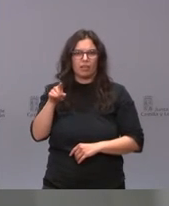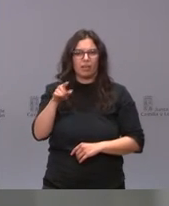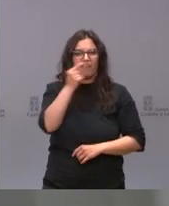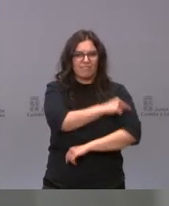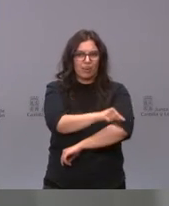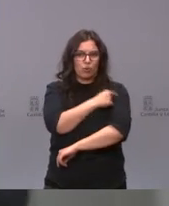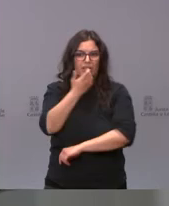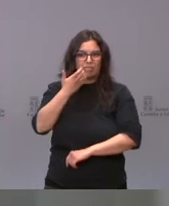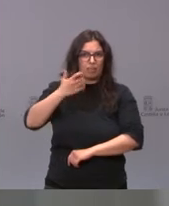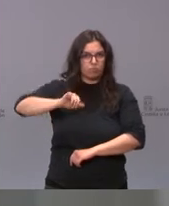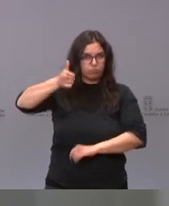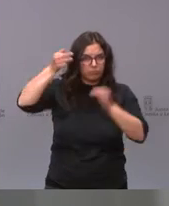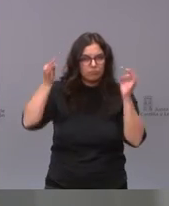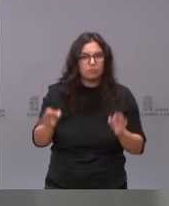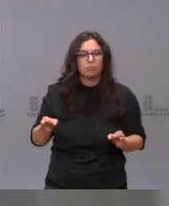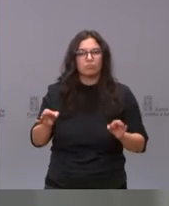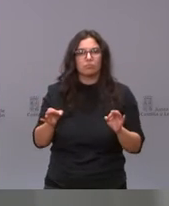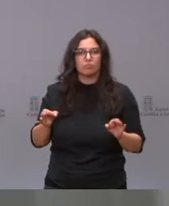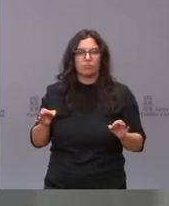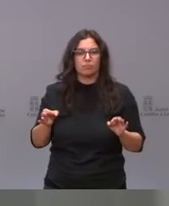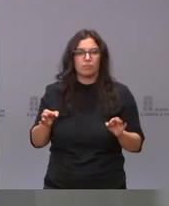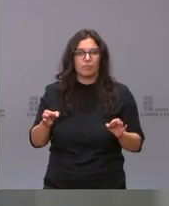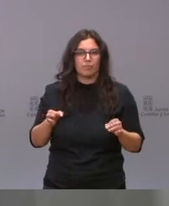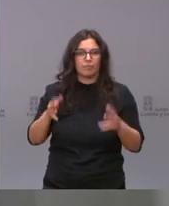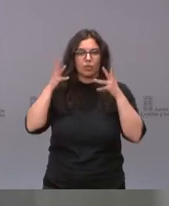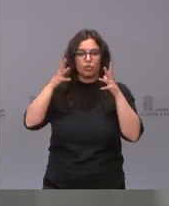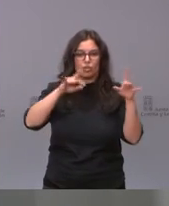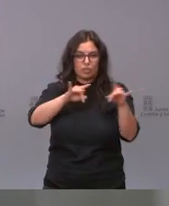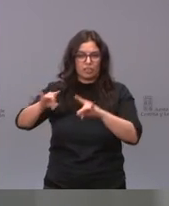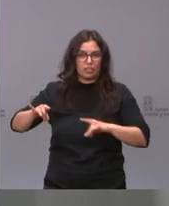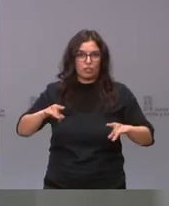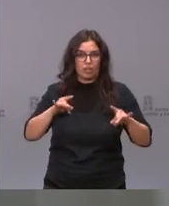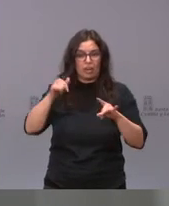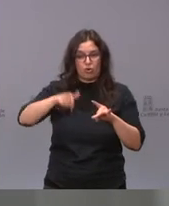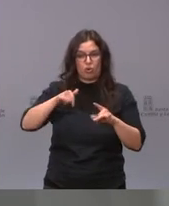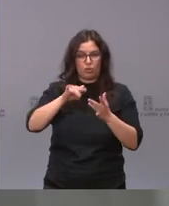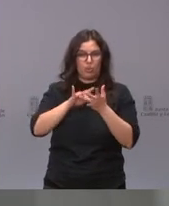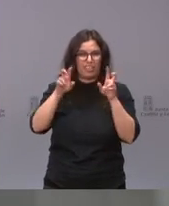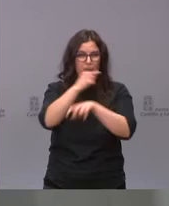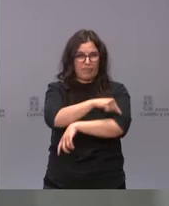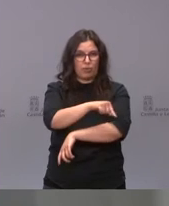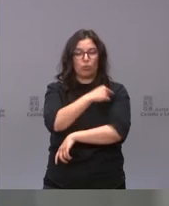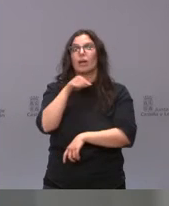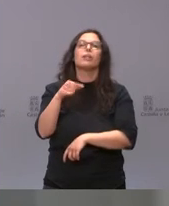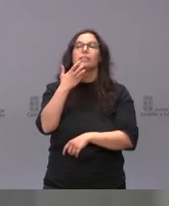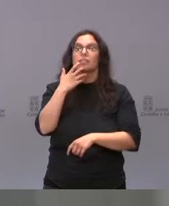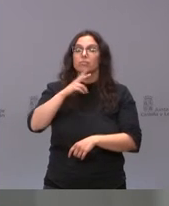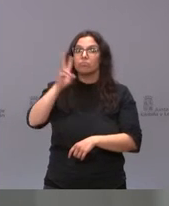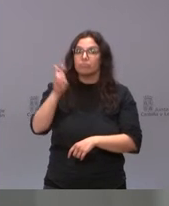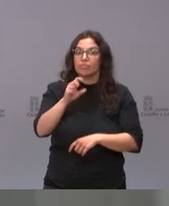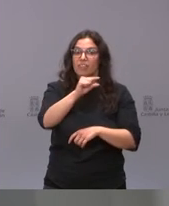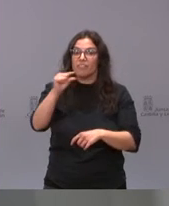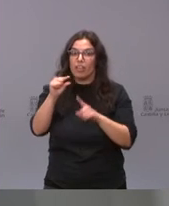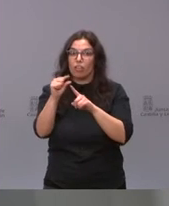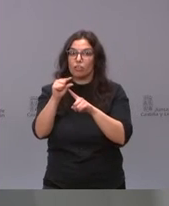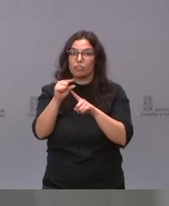si así lo prueba el Consejo Interterritorial de Vacunas que hay hoy, utilizar estas dosis en mayo de